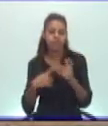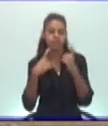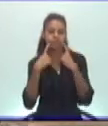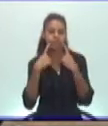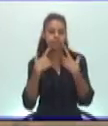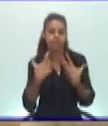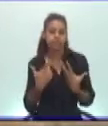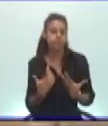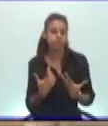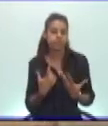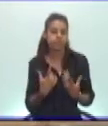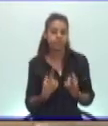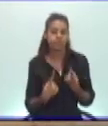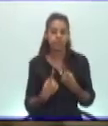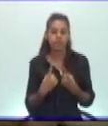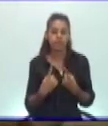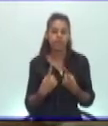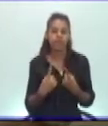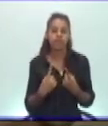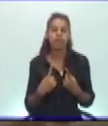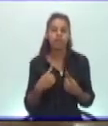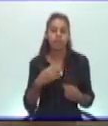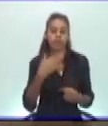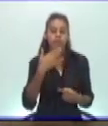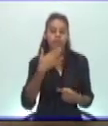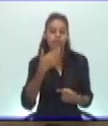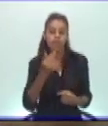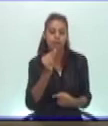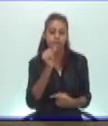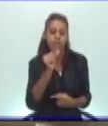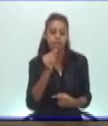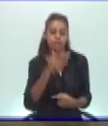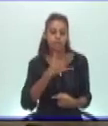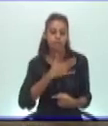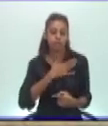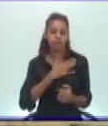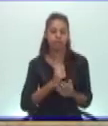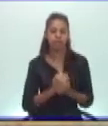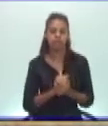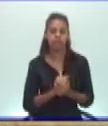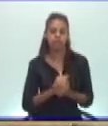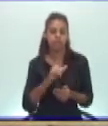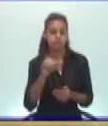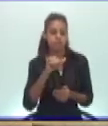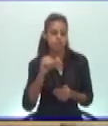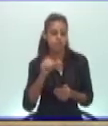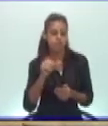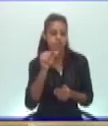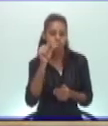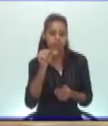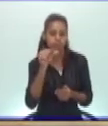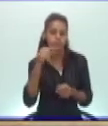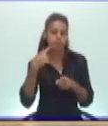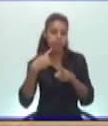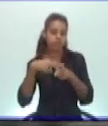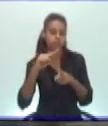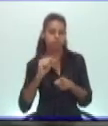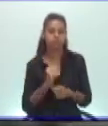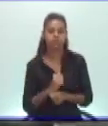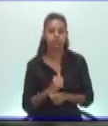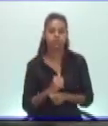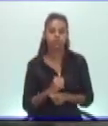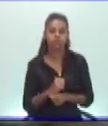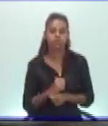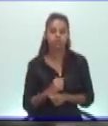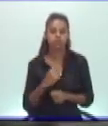que a veces son mejores que uno, y generalmente son iguales que uno, en lo referente a su calidad como